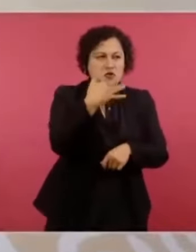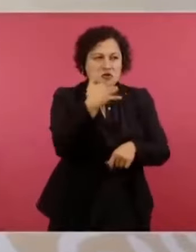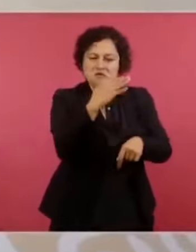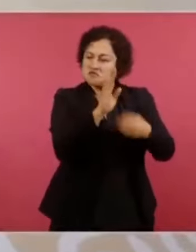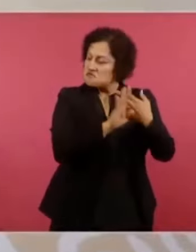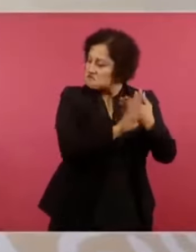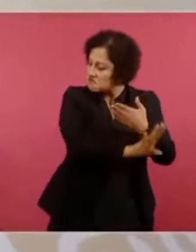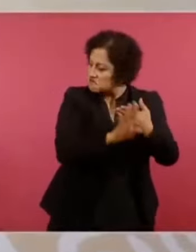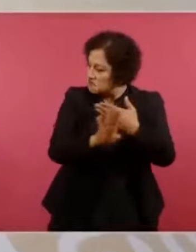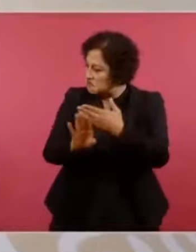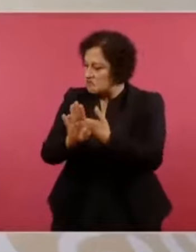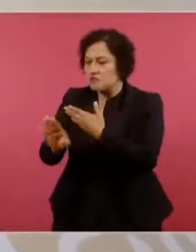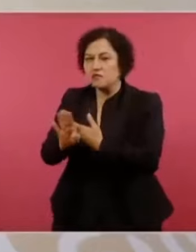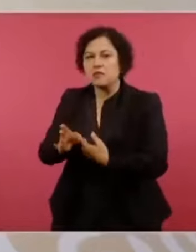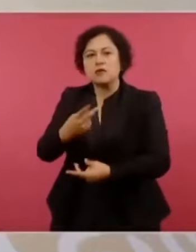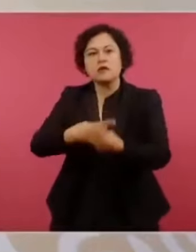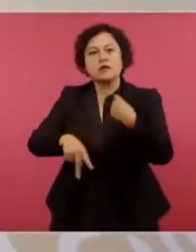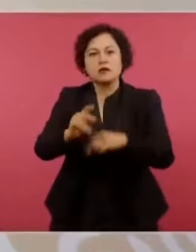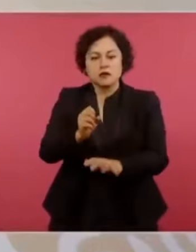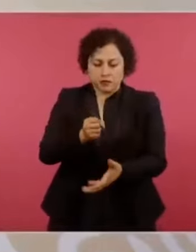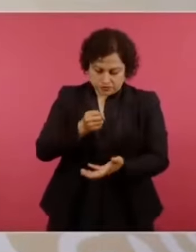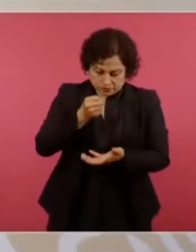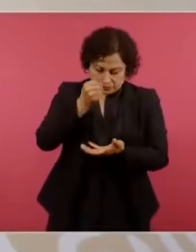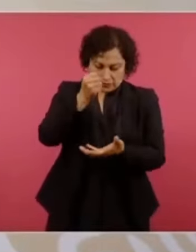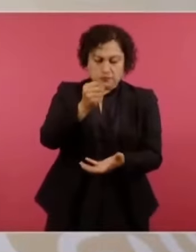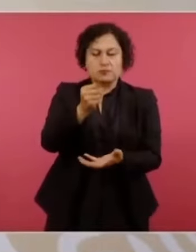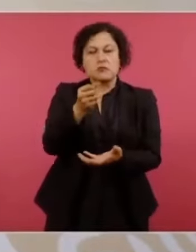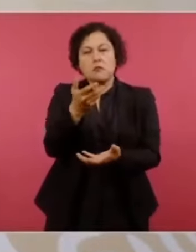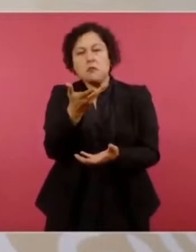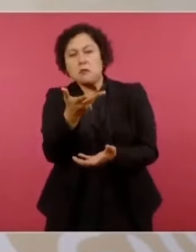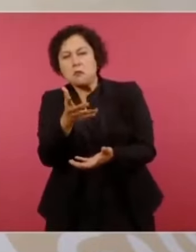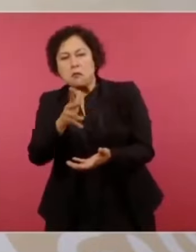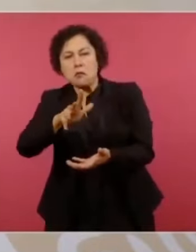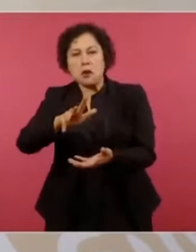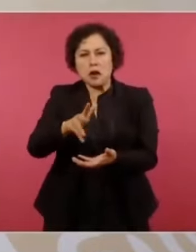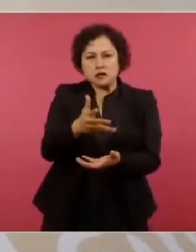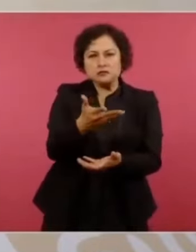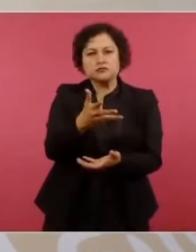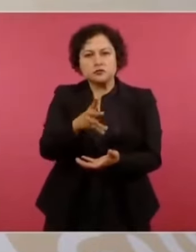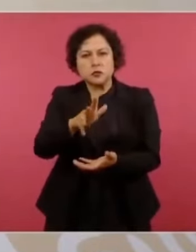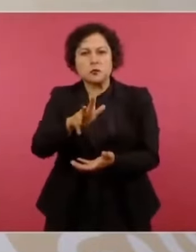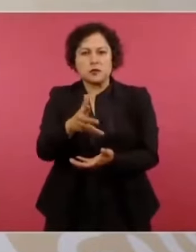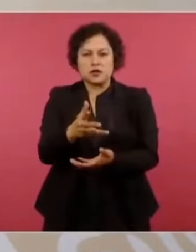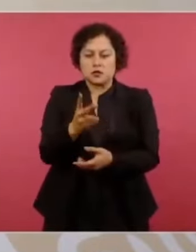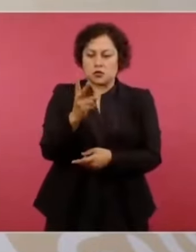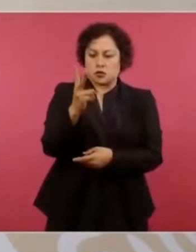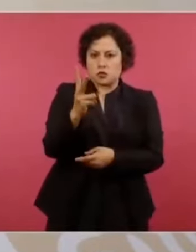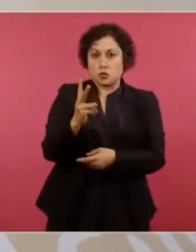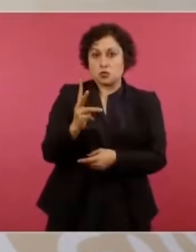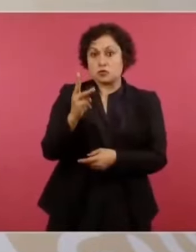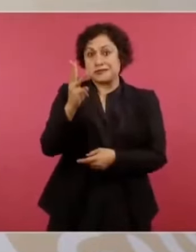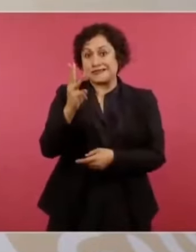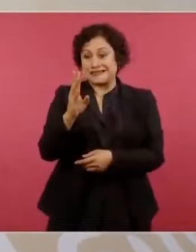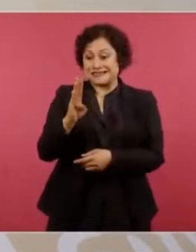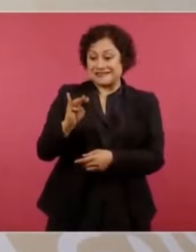dos o tres billones de pesos.